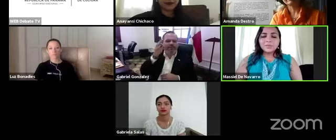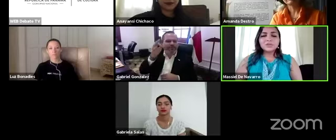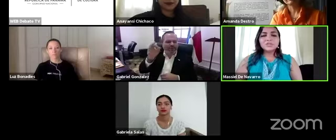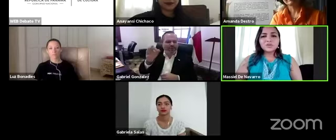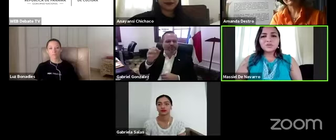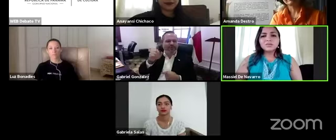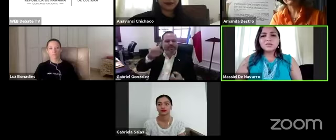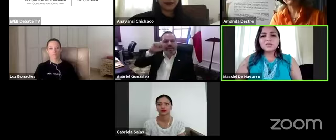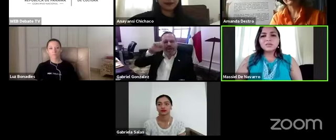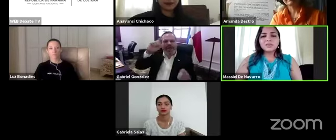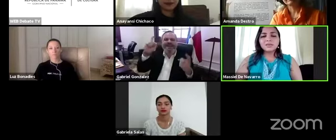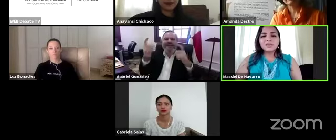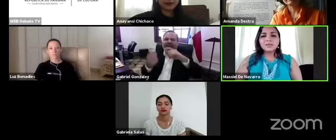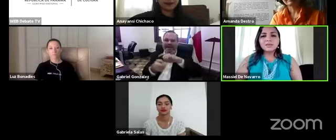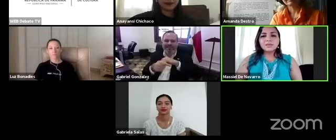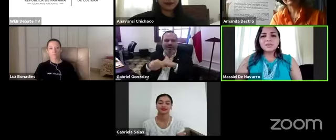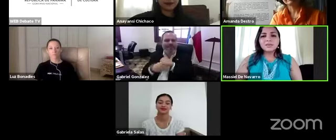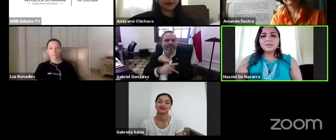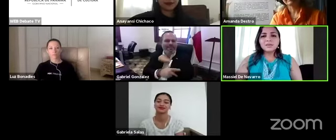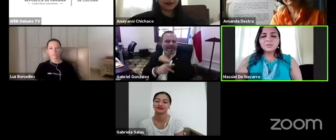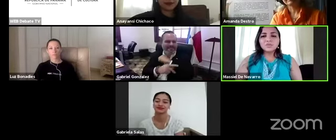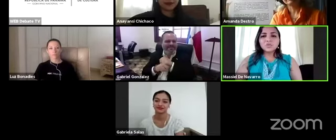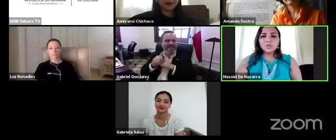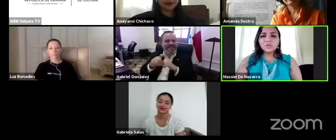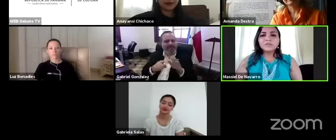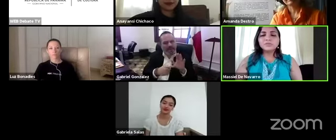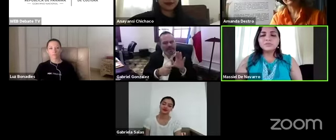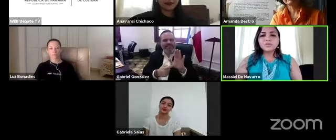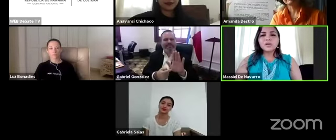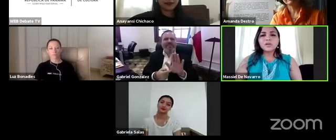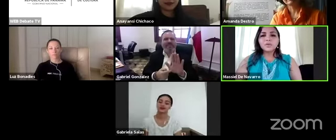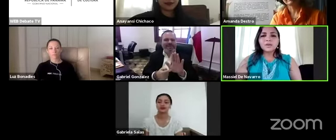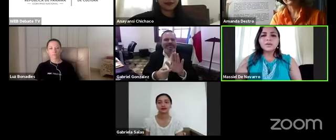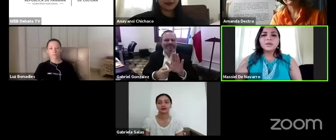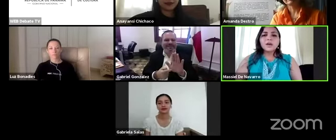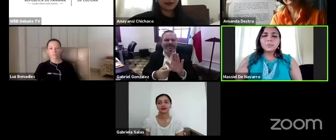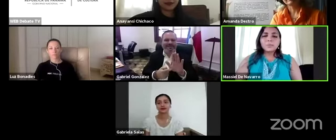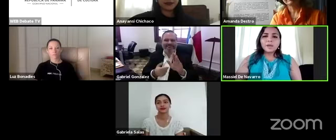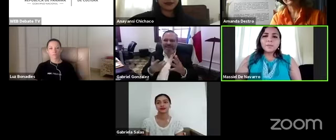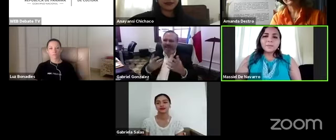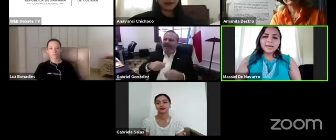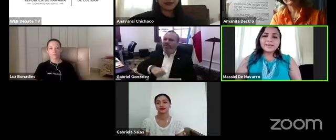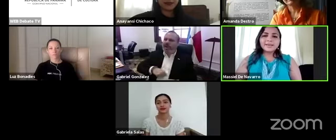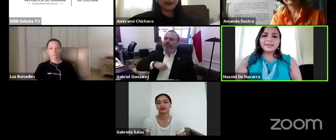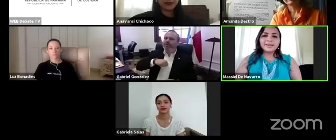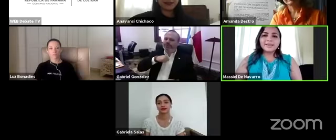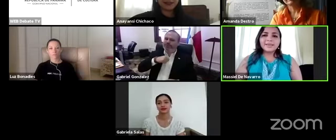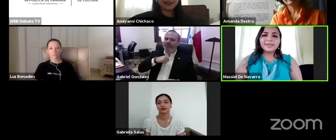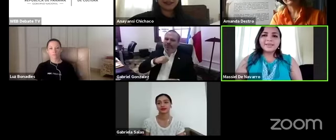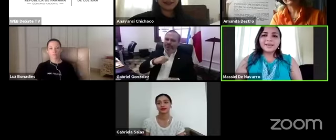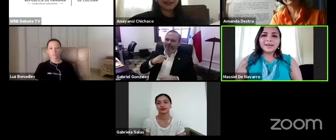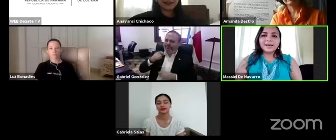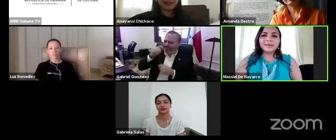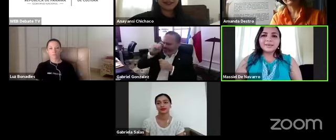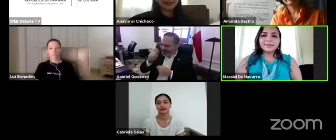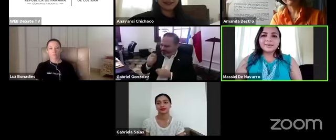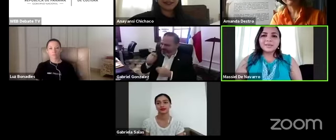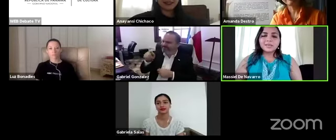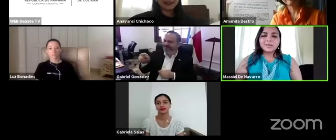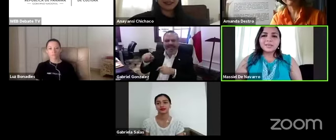mi visión y mi sueño a futuro es poder cambiar esta